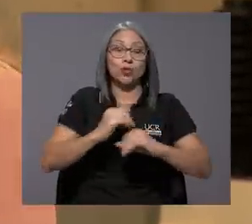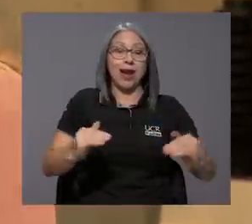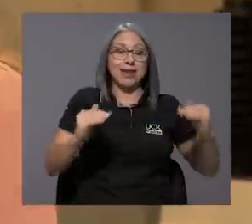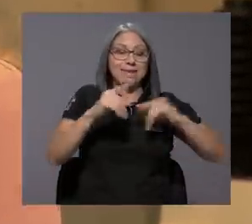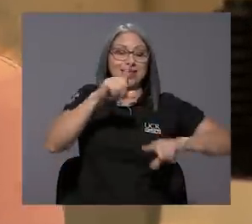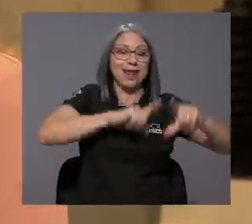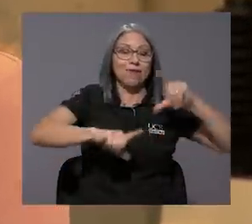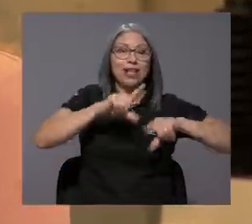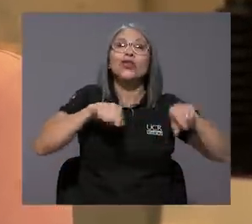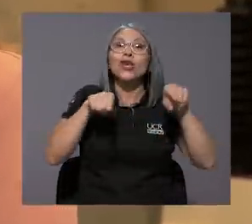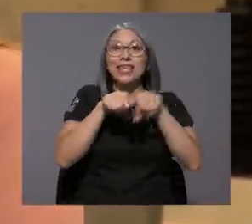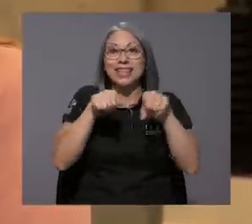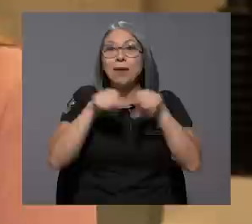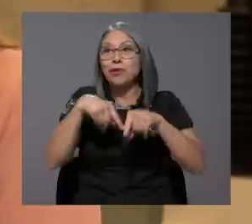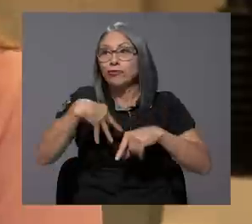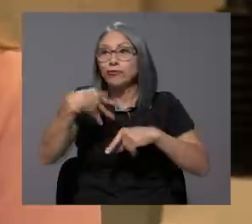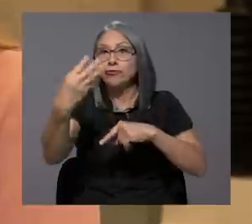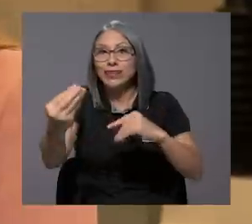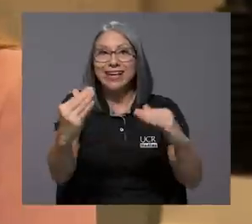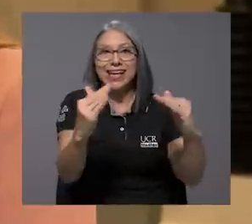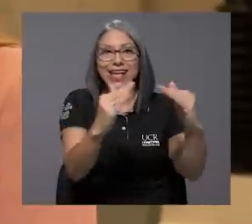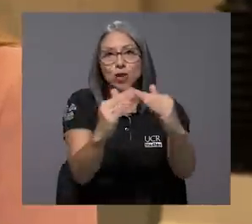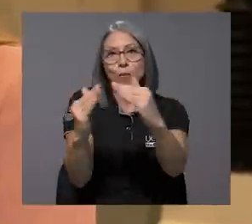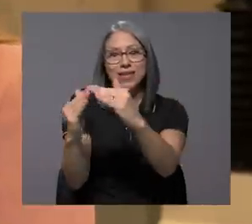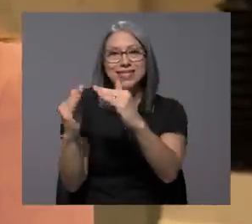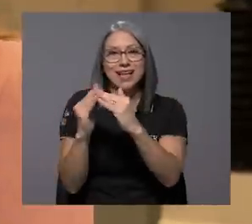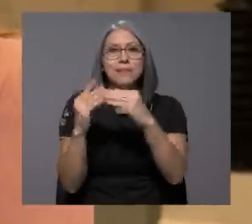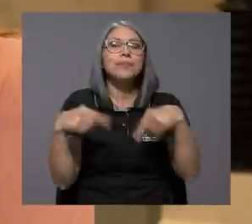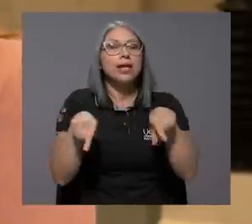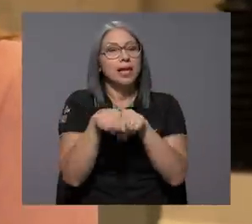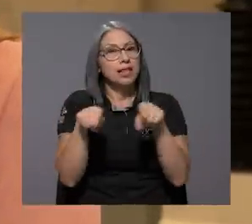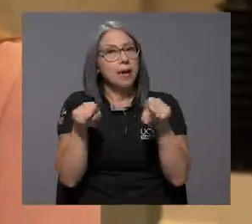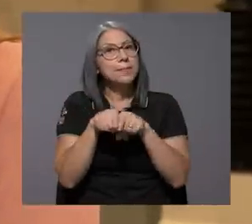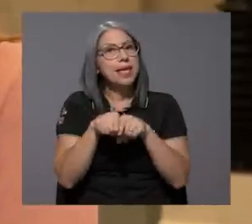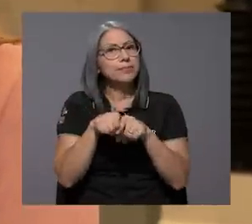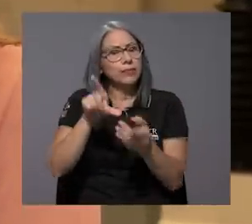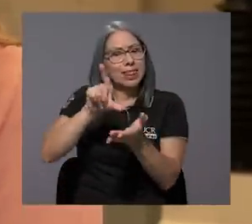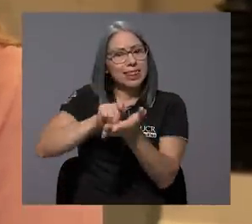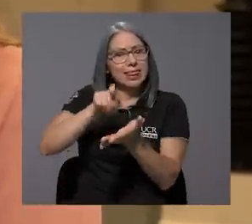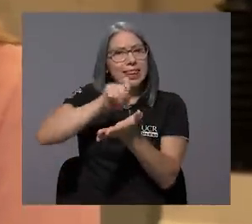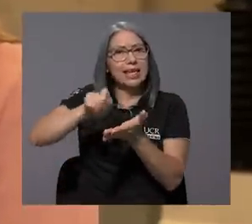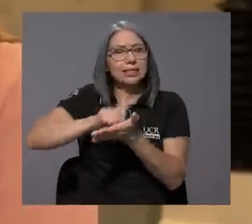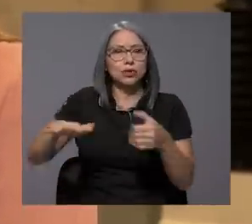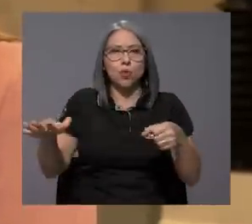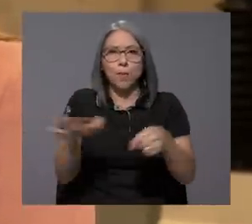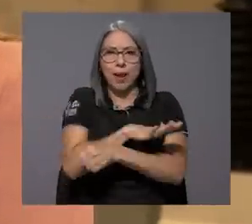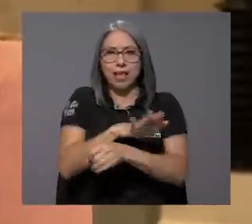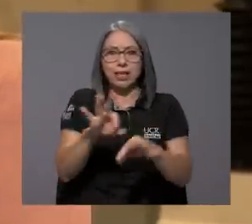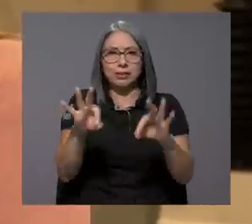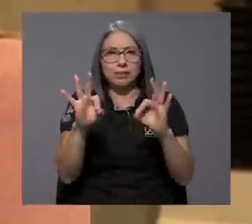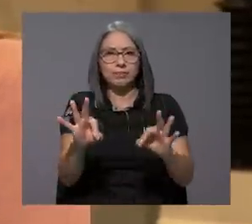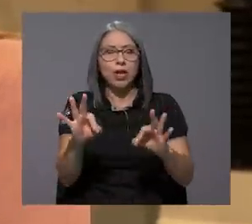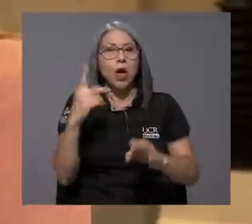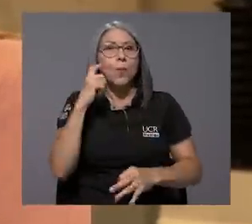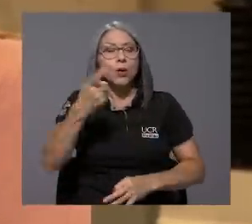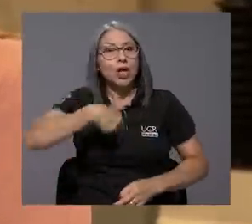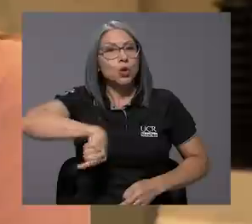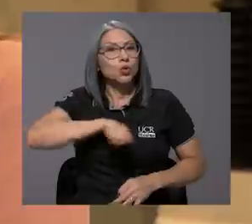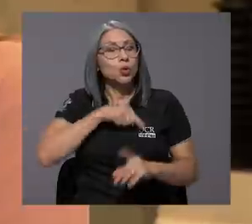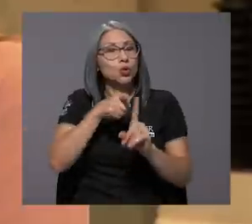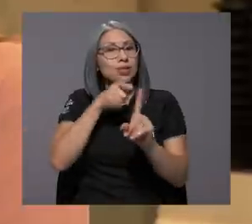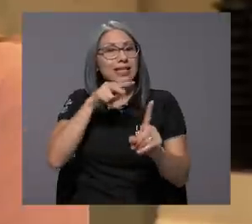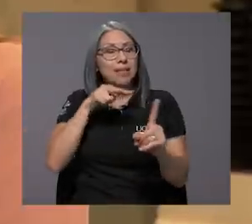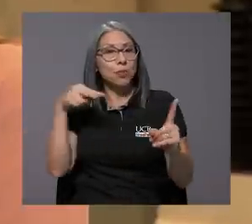tanto a escala de laboratorio como a escala doméstica. Y también han sido tesis muy completas porque